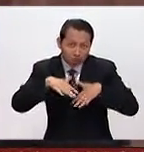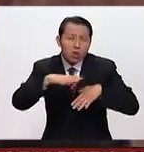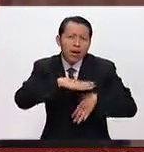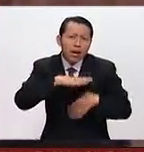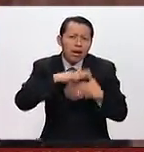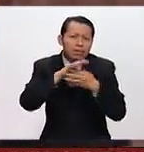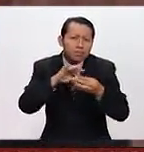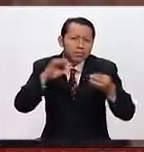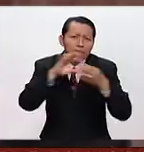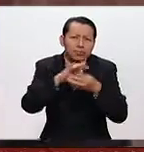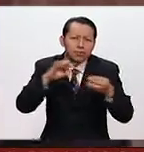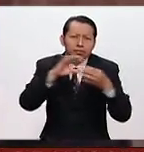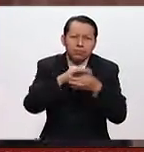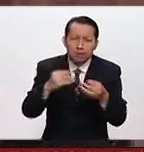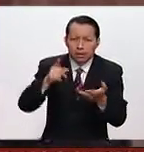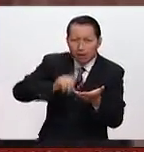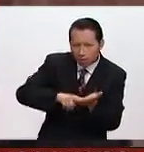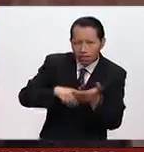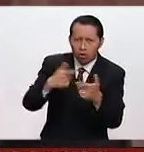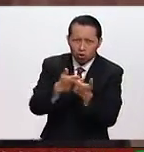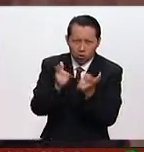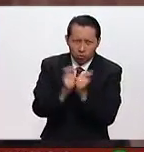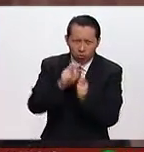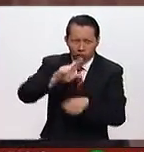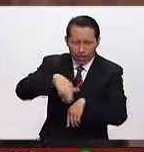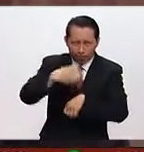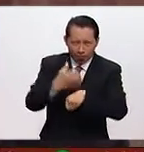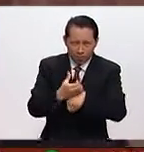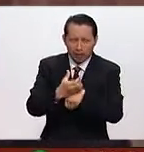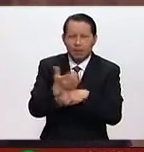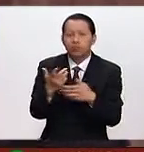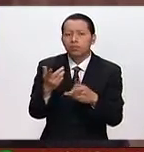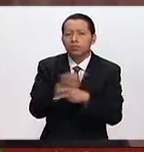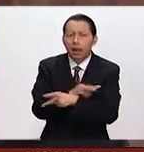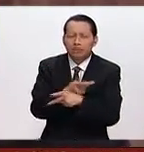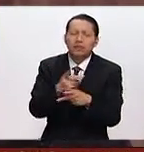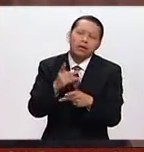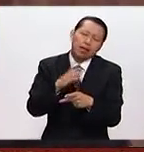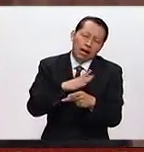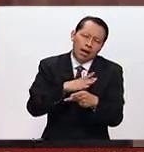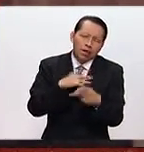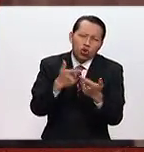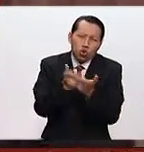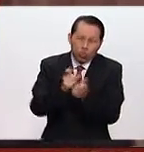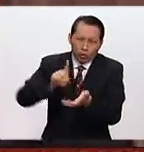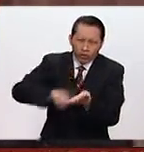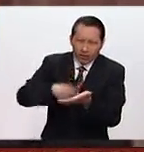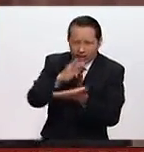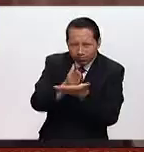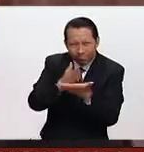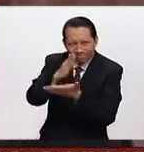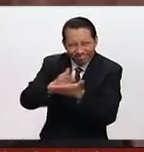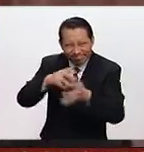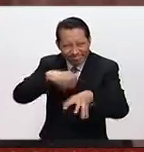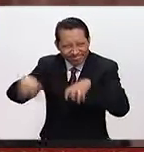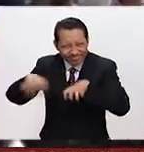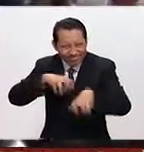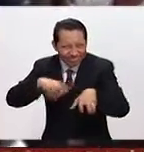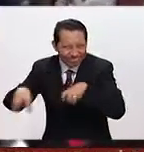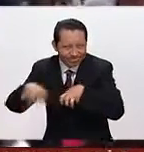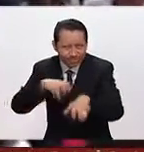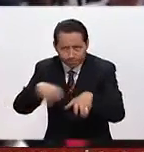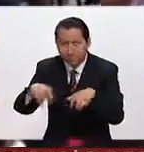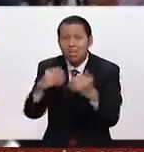disidencia dentro del Partido Republicano, un partido que está obviamente dividido por varias facciones. Y la percepción y el